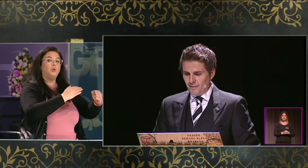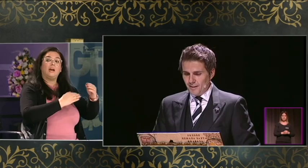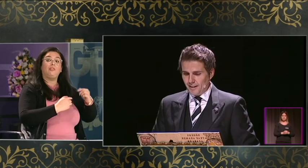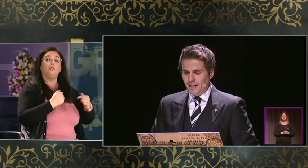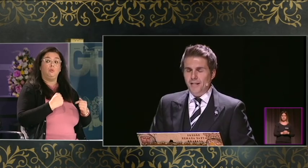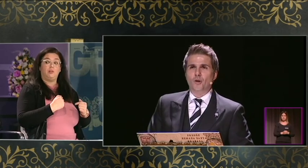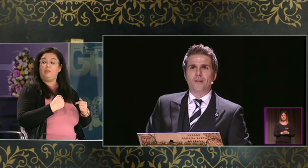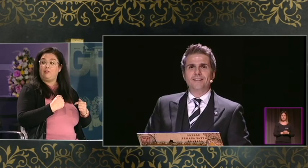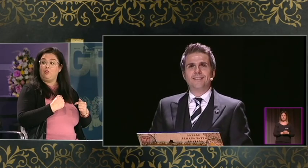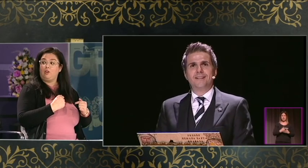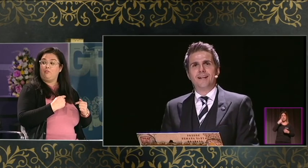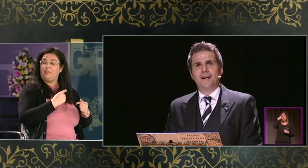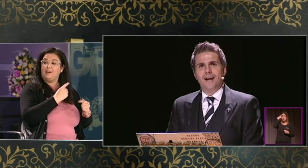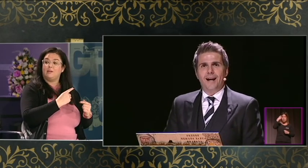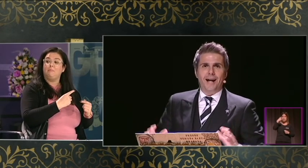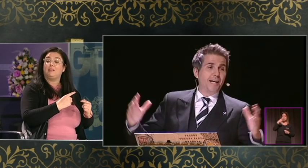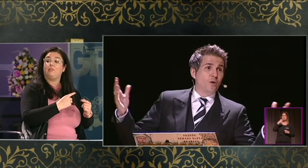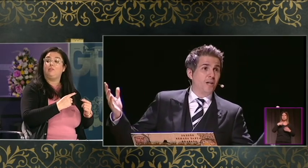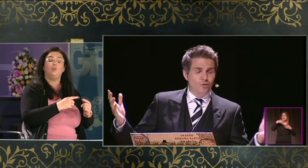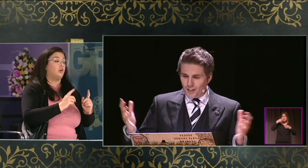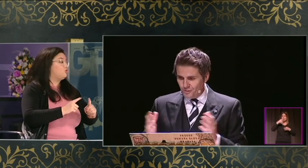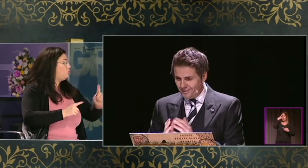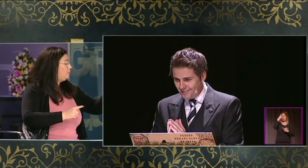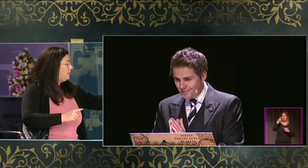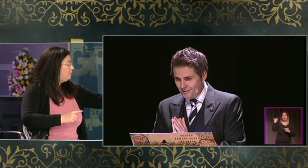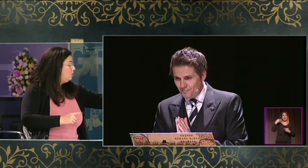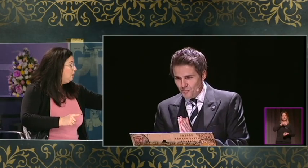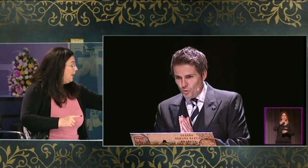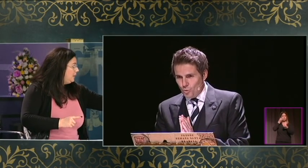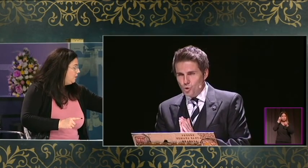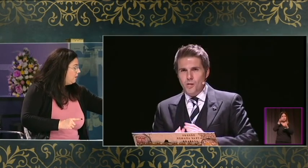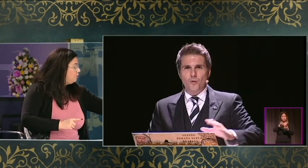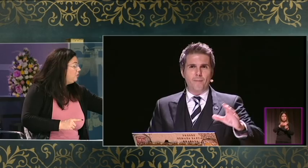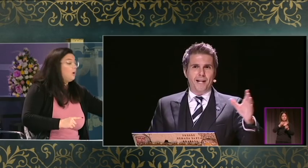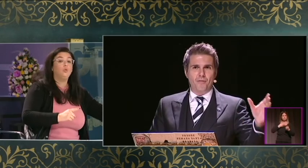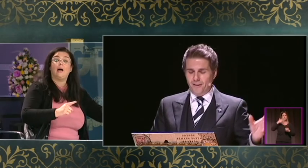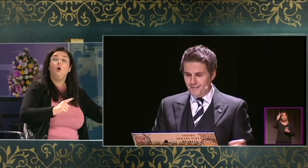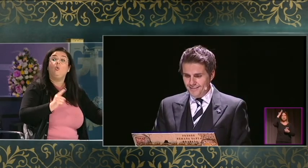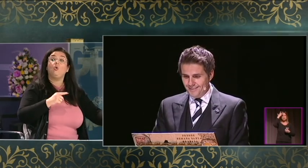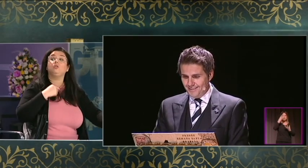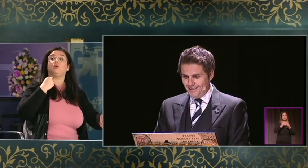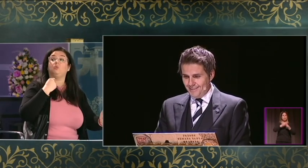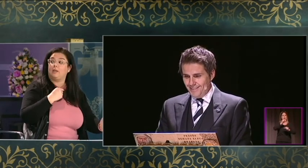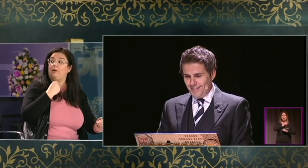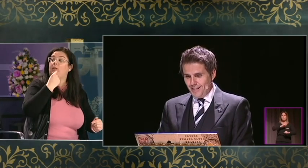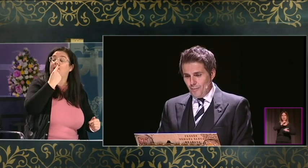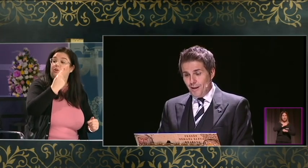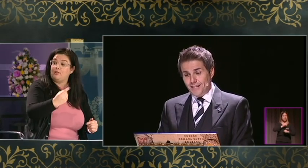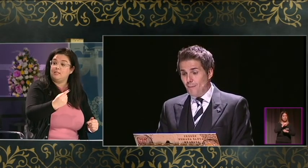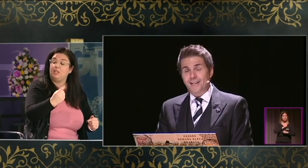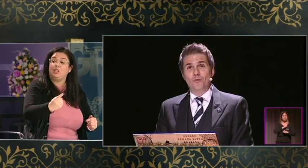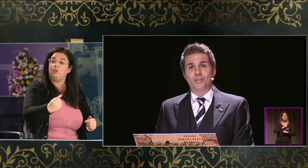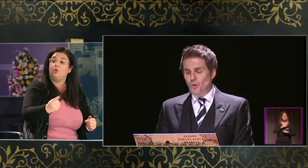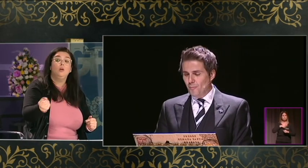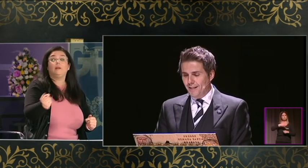una comunicación de nuestra federación de cofradías esa misma tarde diciendo que nosotros esperábamos a enero a la reunión de la Junta, un contracomunicado de la